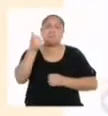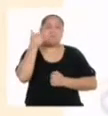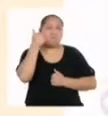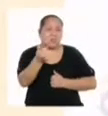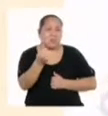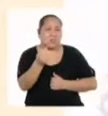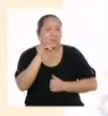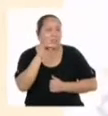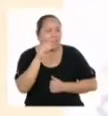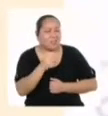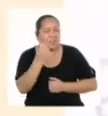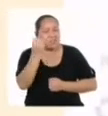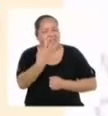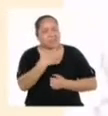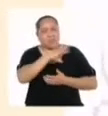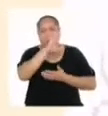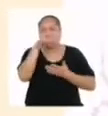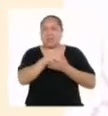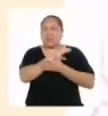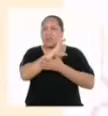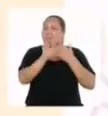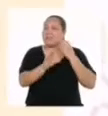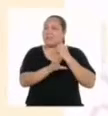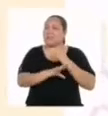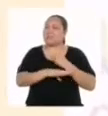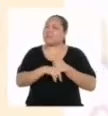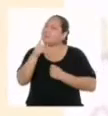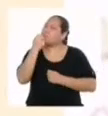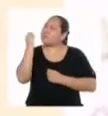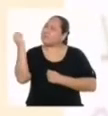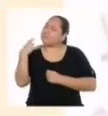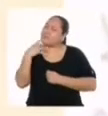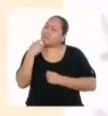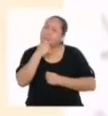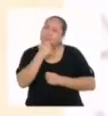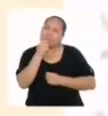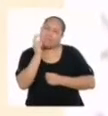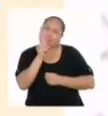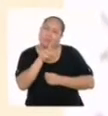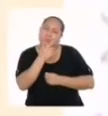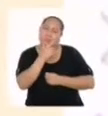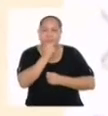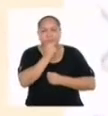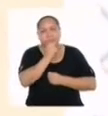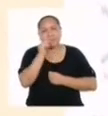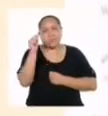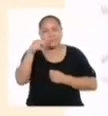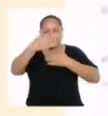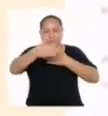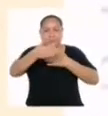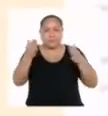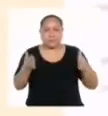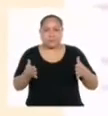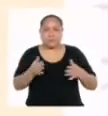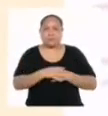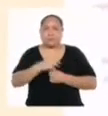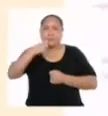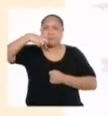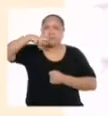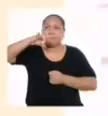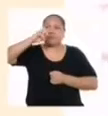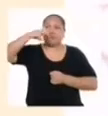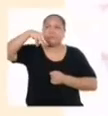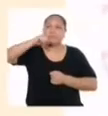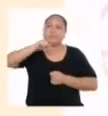propiedades básicas. ¡Qué bien! Aunque ahora que lo menciona me estoy dando cuenta de algo. Esta caja es un